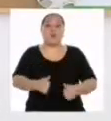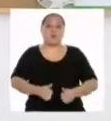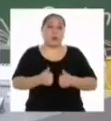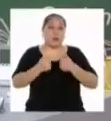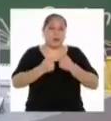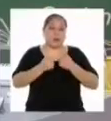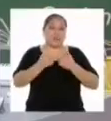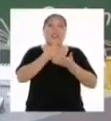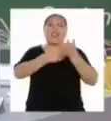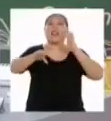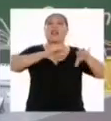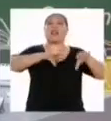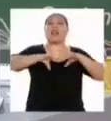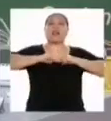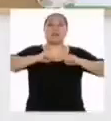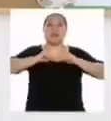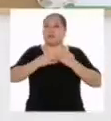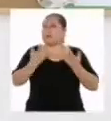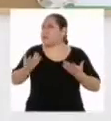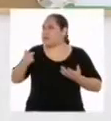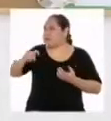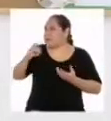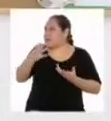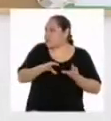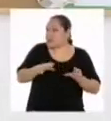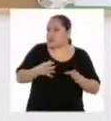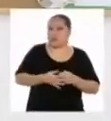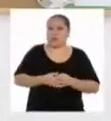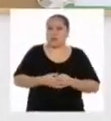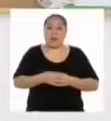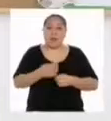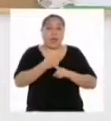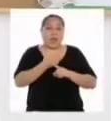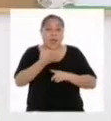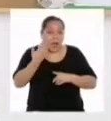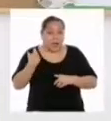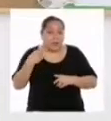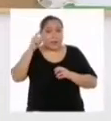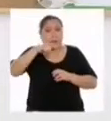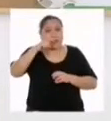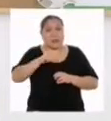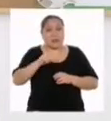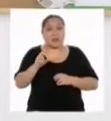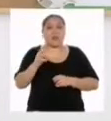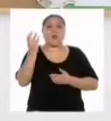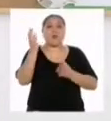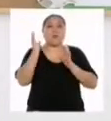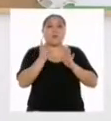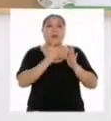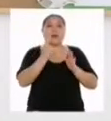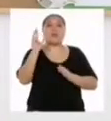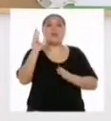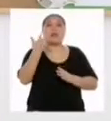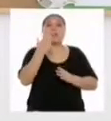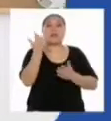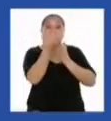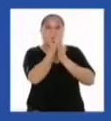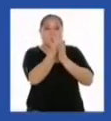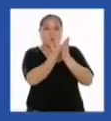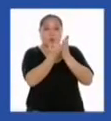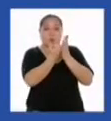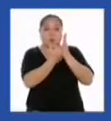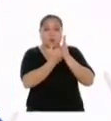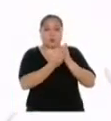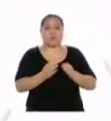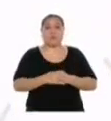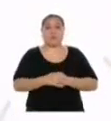que realiza la persona. Tenemos que hacer algo. Pero antes, debemos elaborar nuestro tercer gráfico con los datos de la segunda tabla.